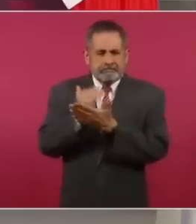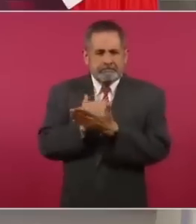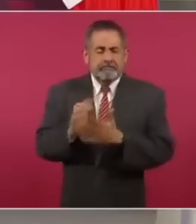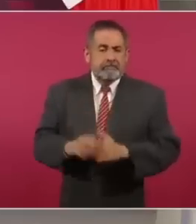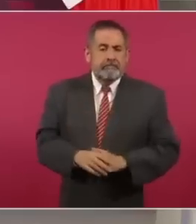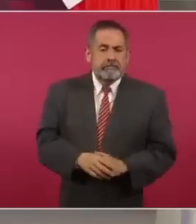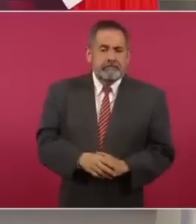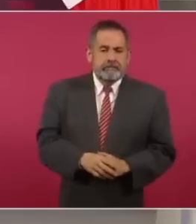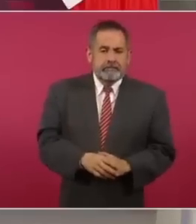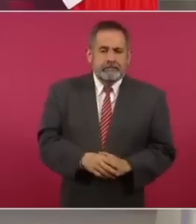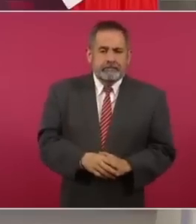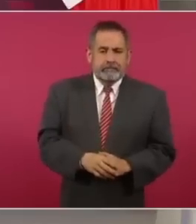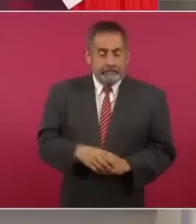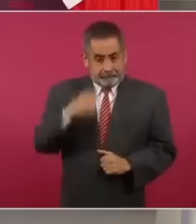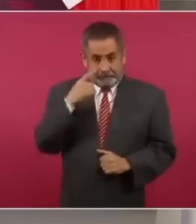entonces, pero ya,